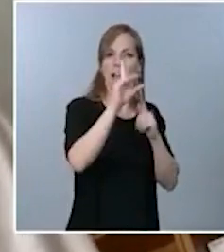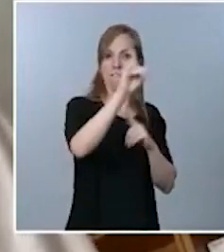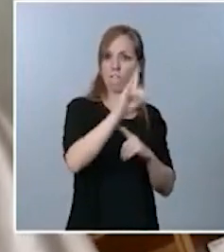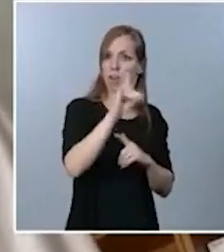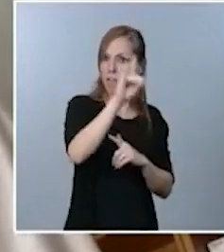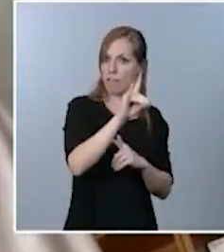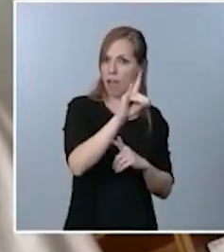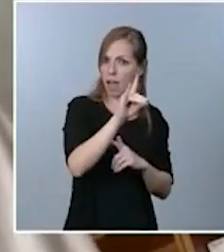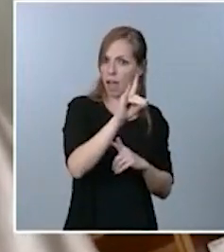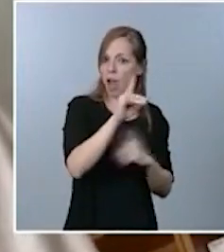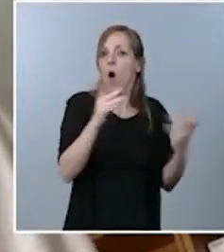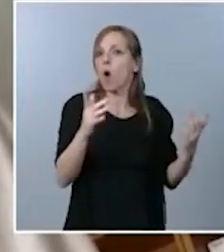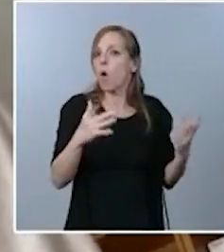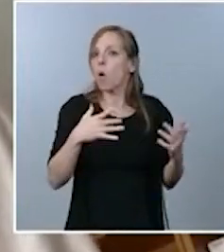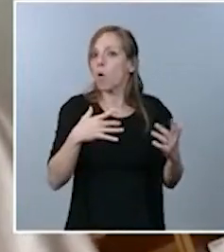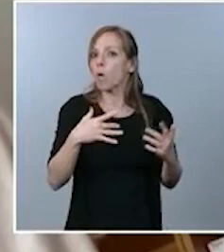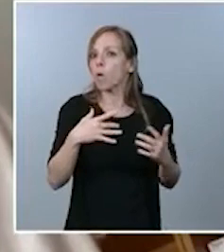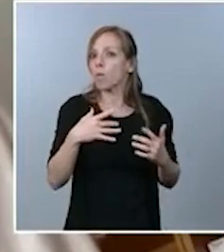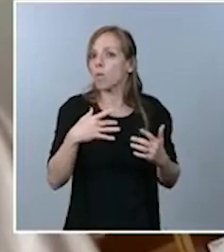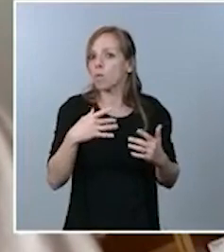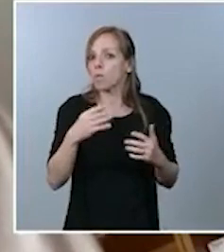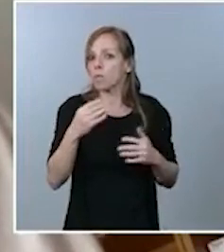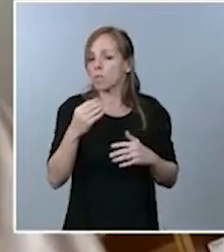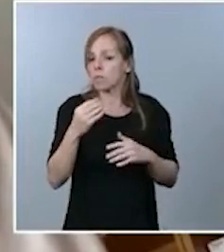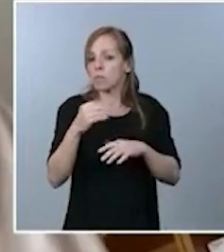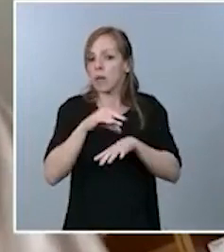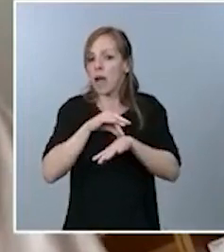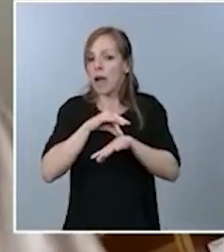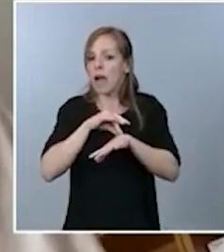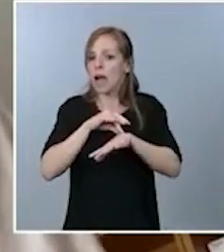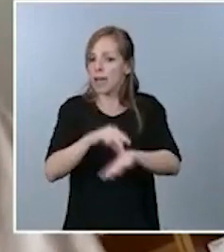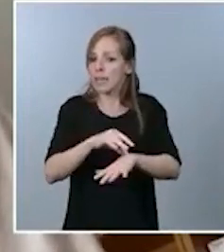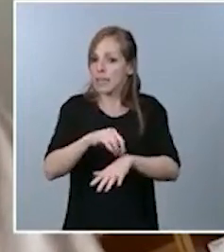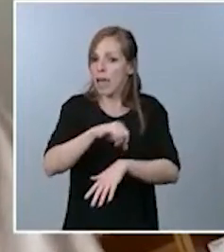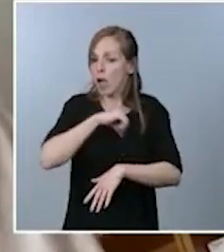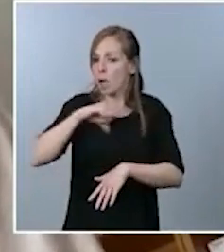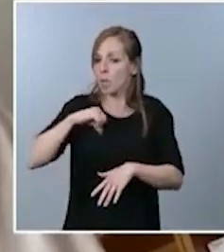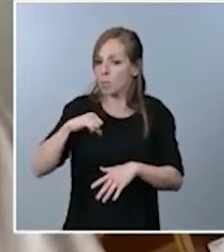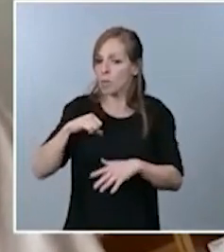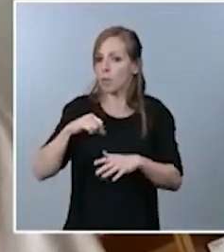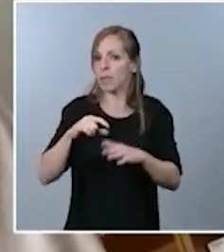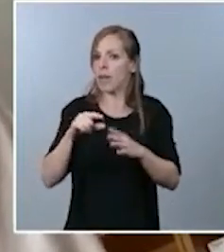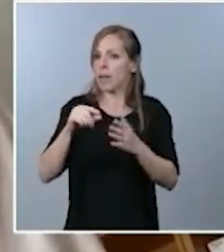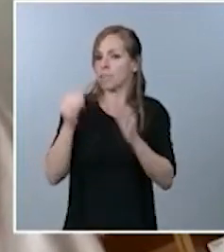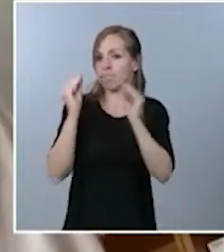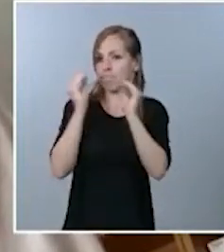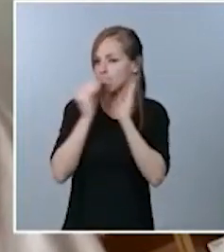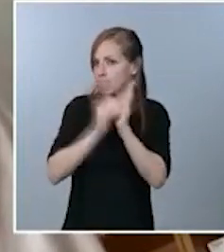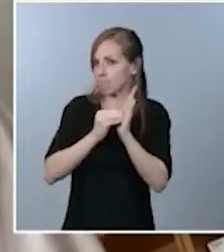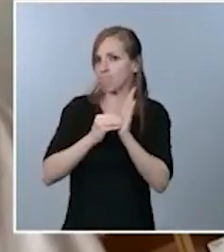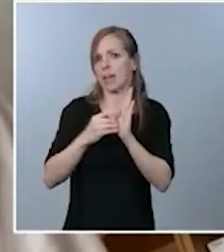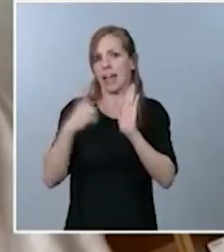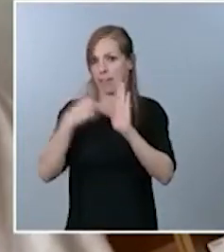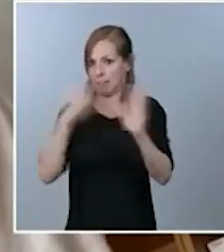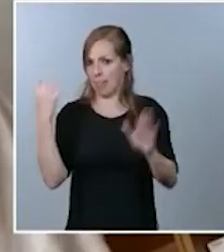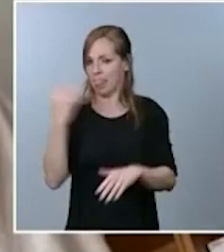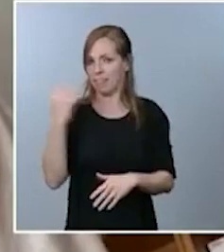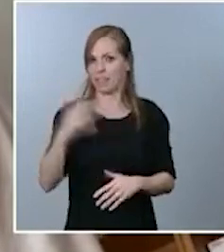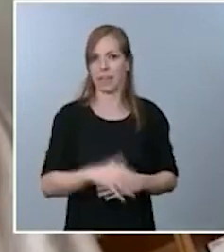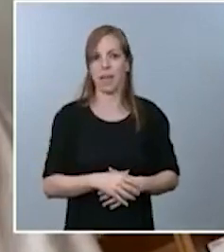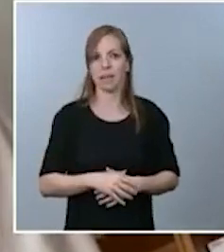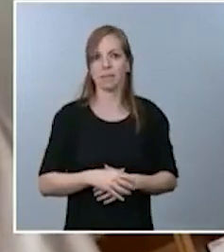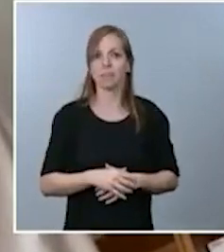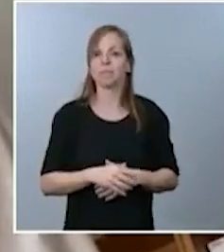desarrollar una agenda propia y, por otro lado, ha dicho que su objetivo